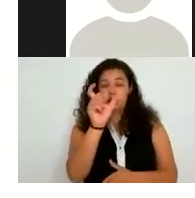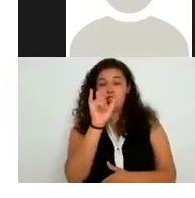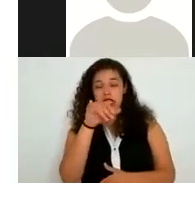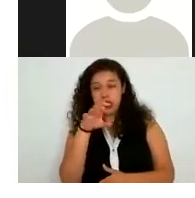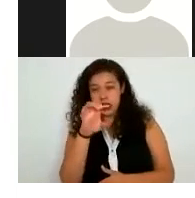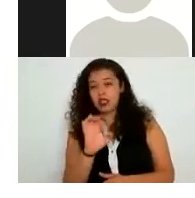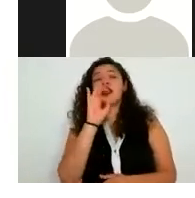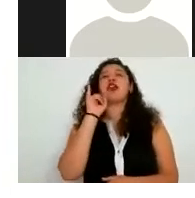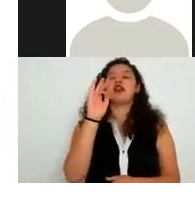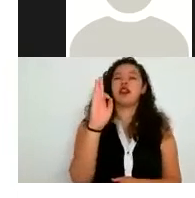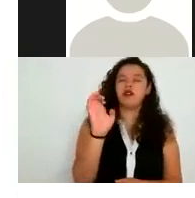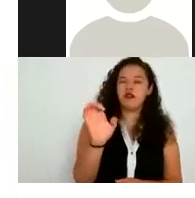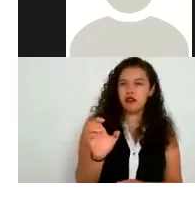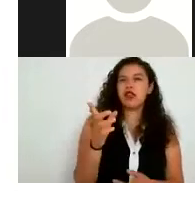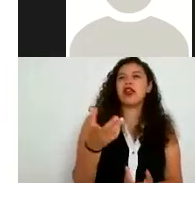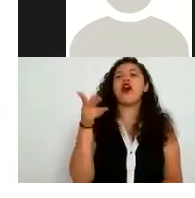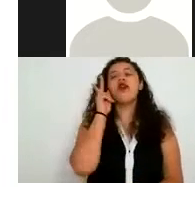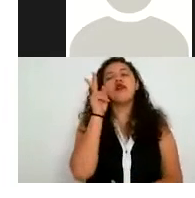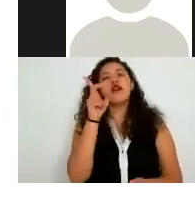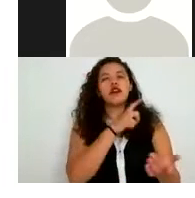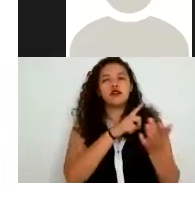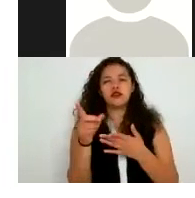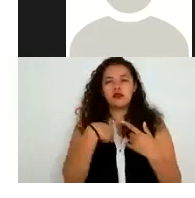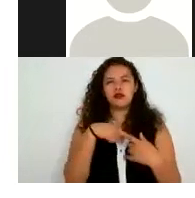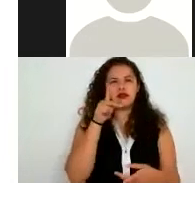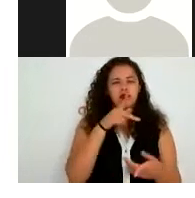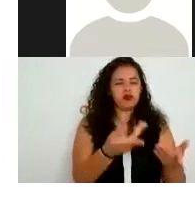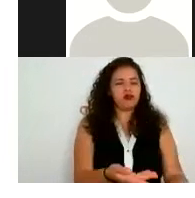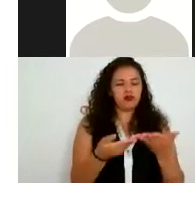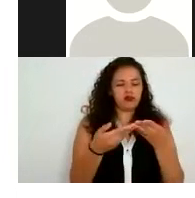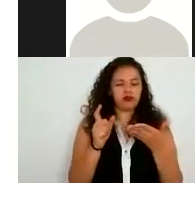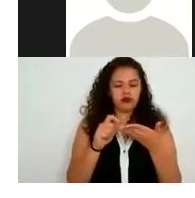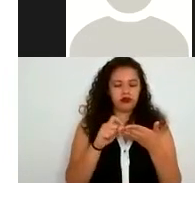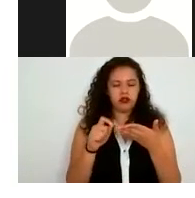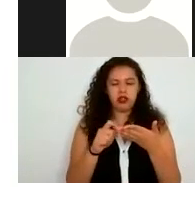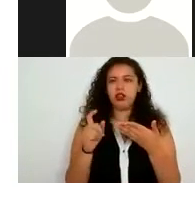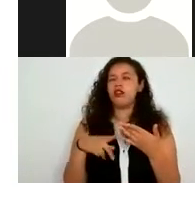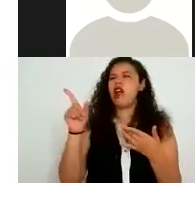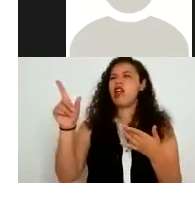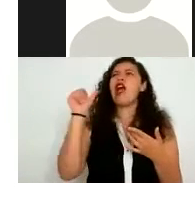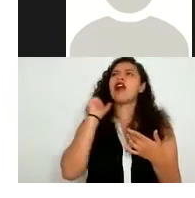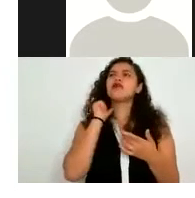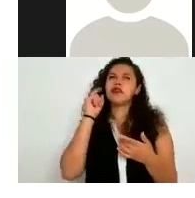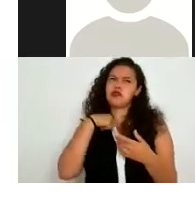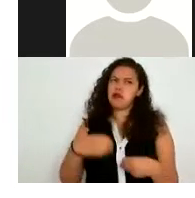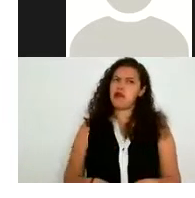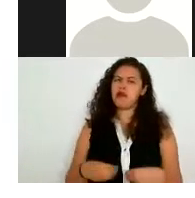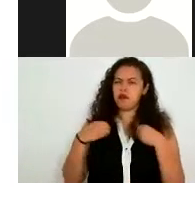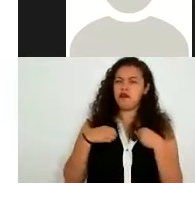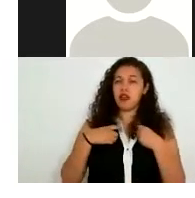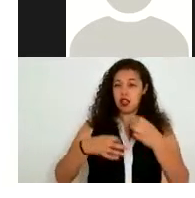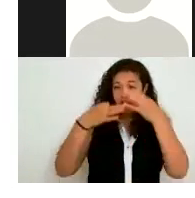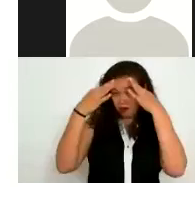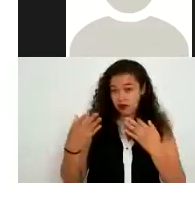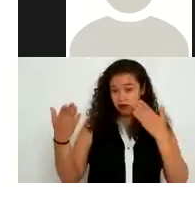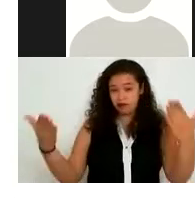acotejar que realmente si dicen que vienen de Azcapotzalco realmente sean de ahí entonces bueno la consulta es